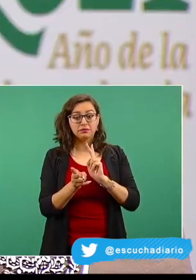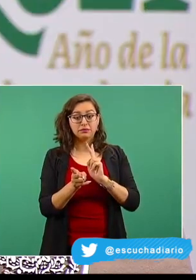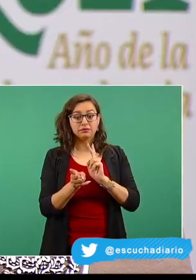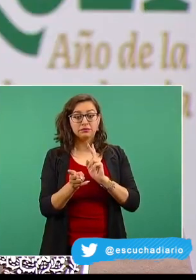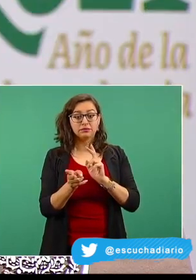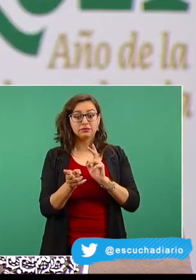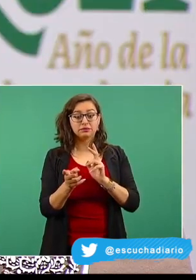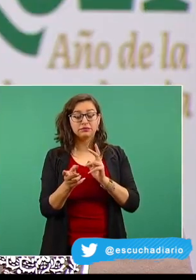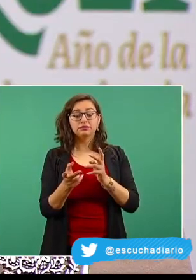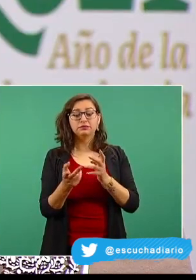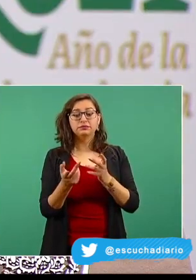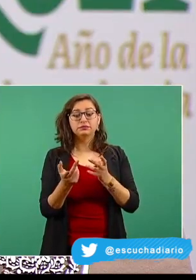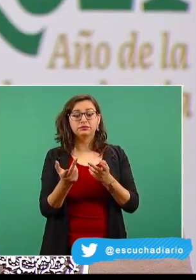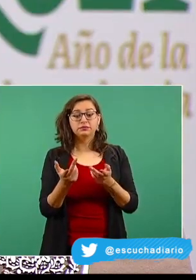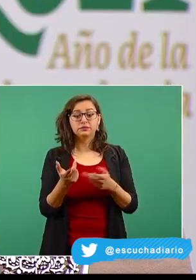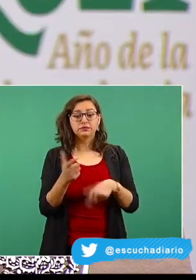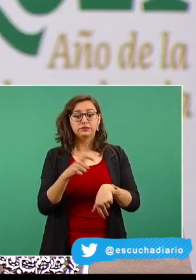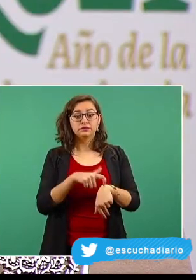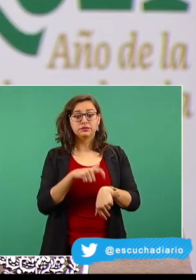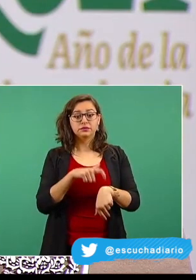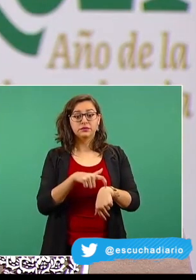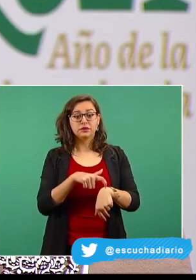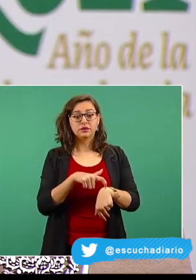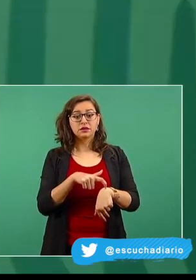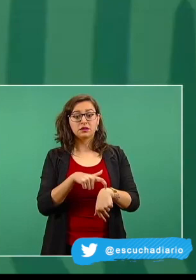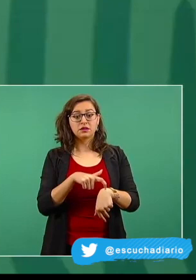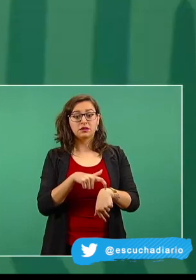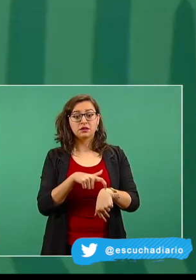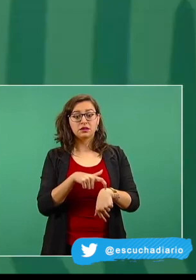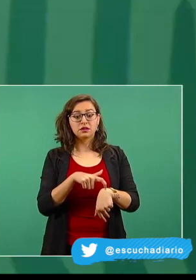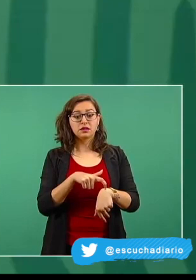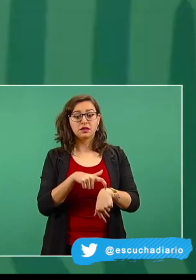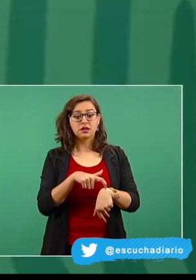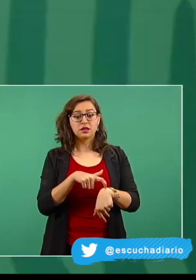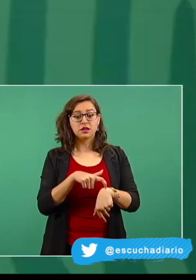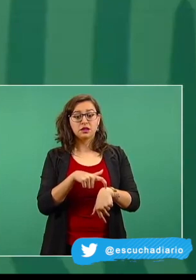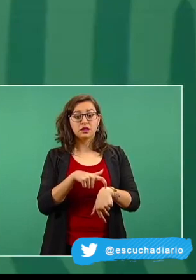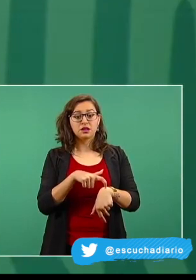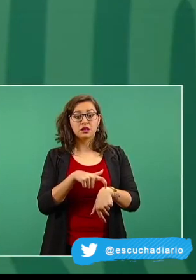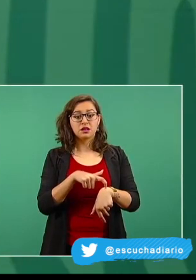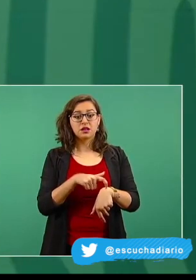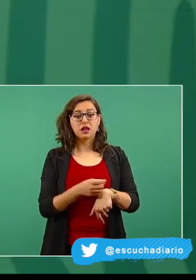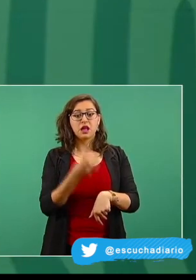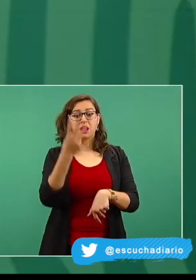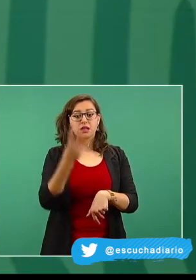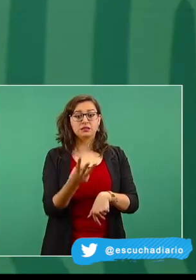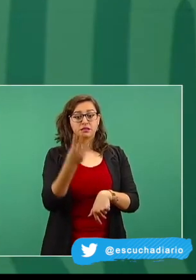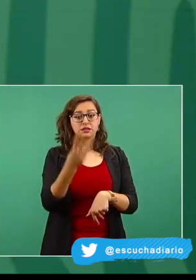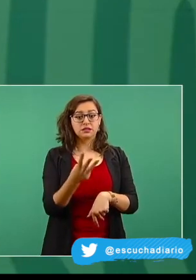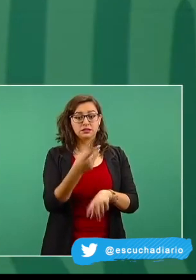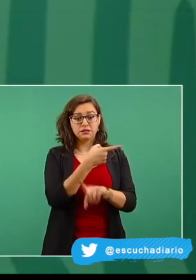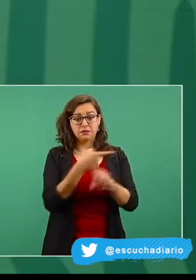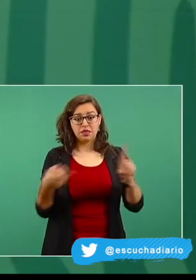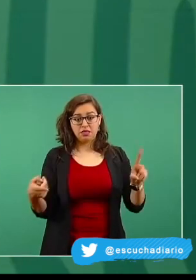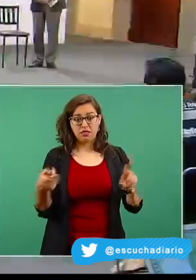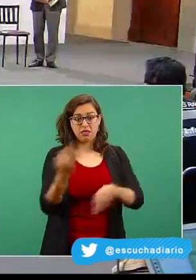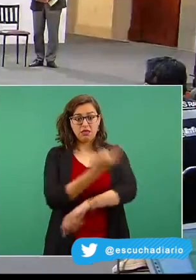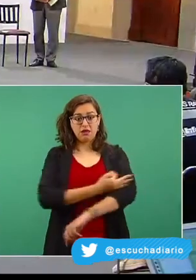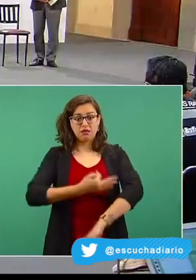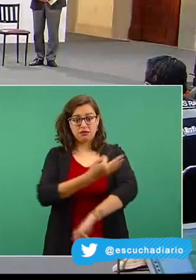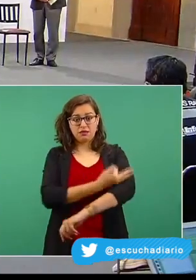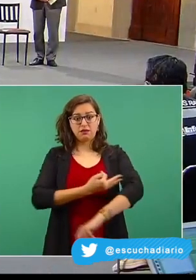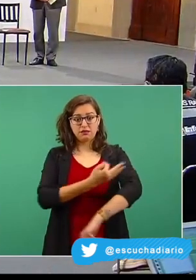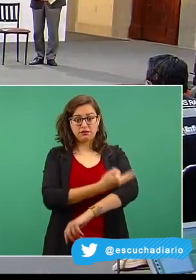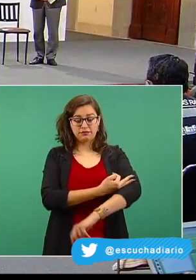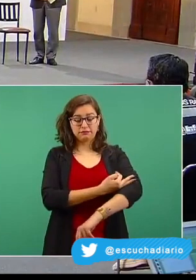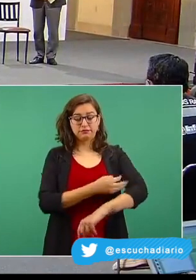va a ser a las 3.30, 3.30 de la tarde,